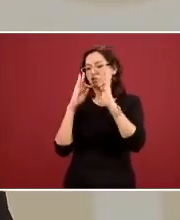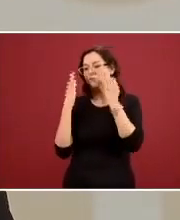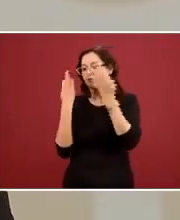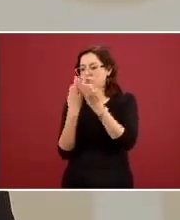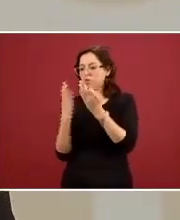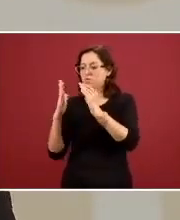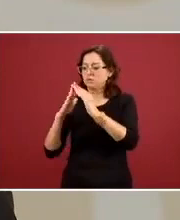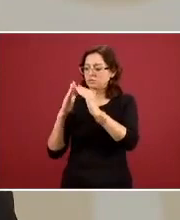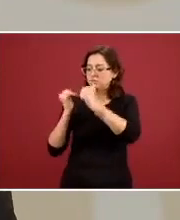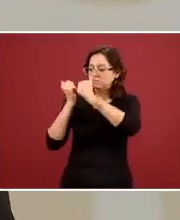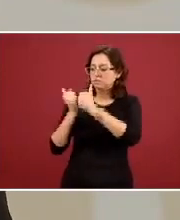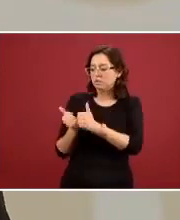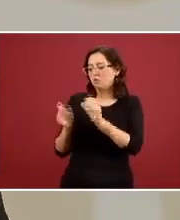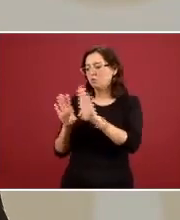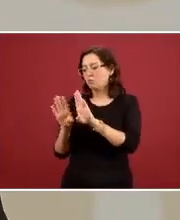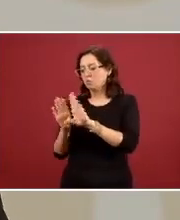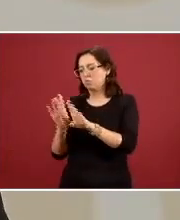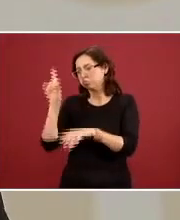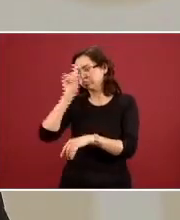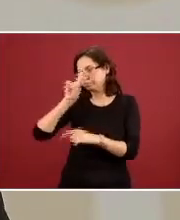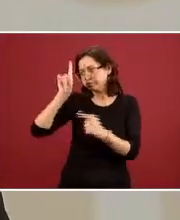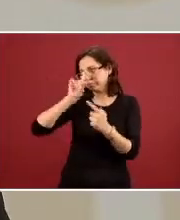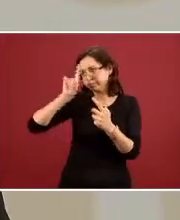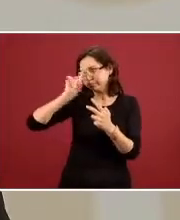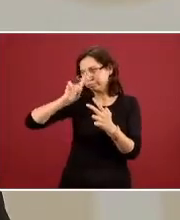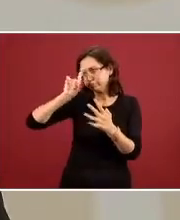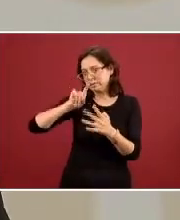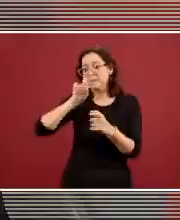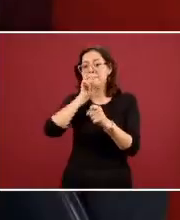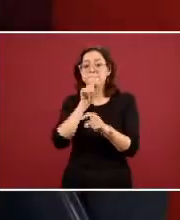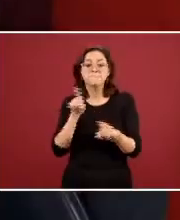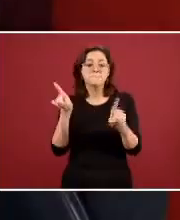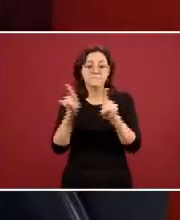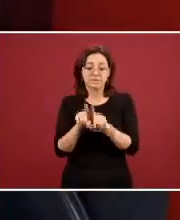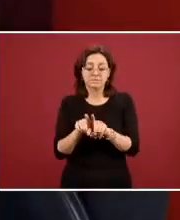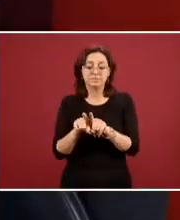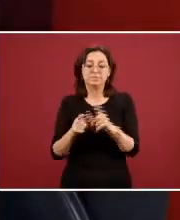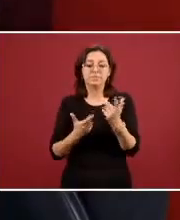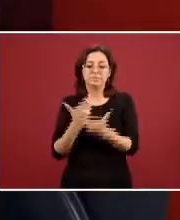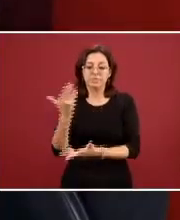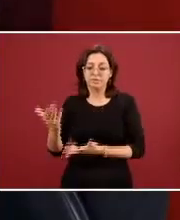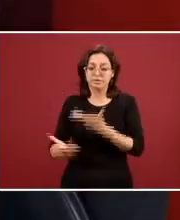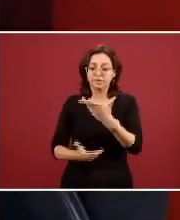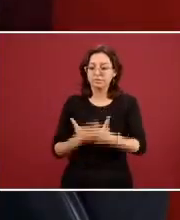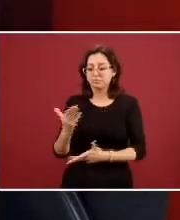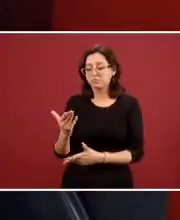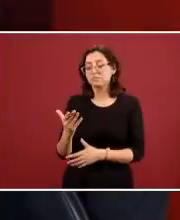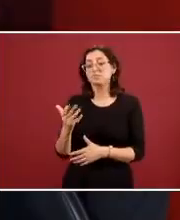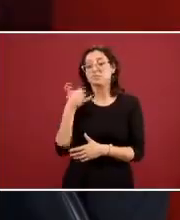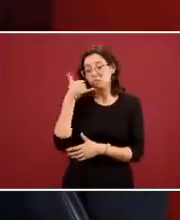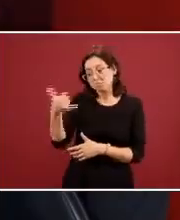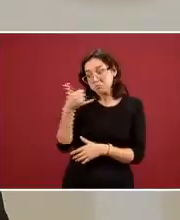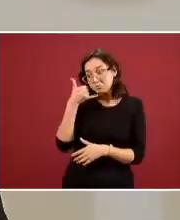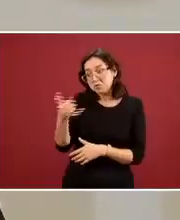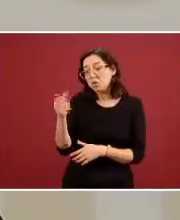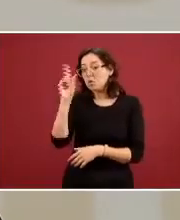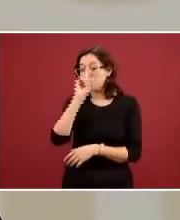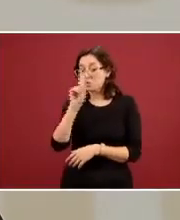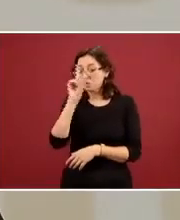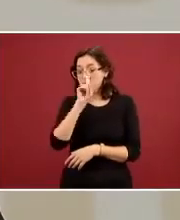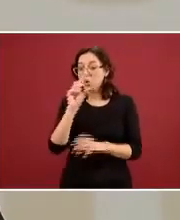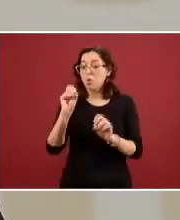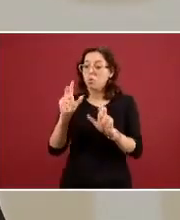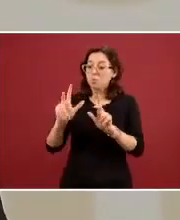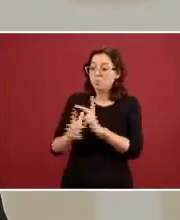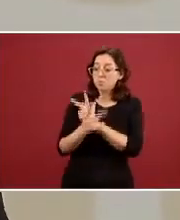puedan estar en casa y también se les está ofreciendo les estamos ofreciendo la asesoría vía telefónica o vía